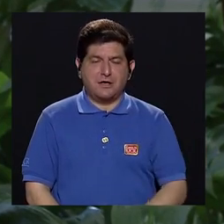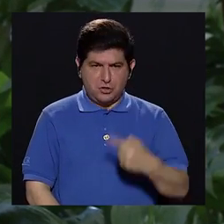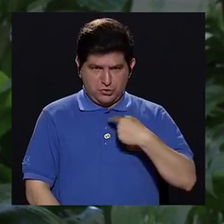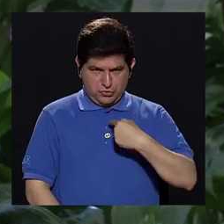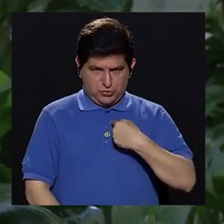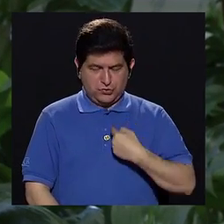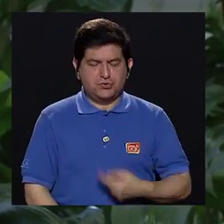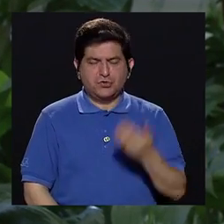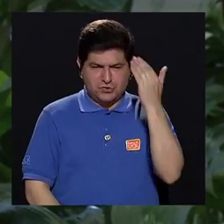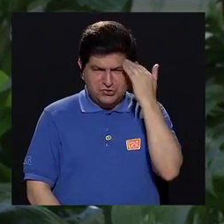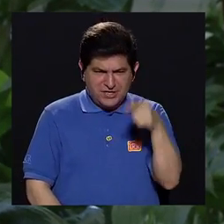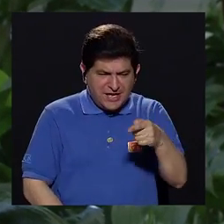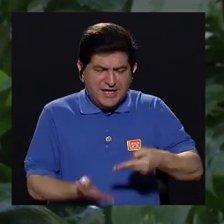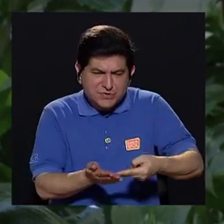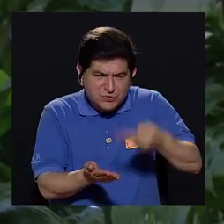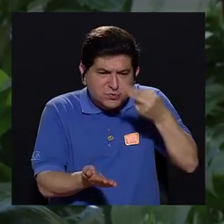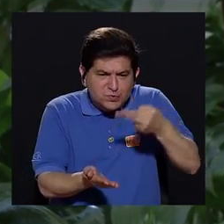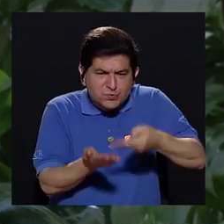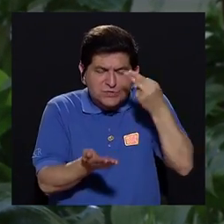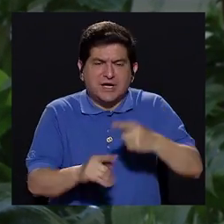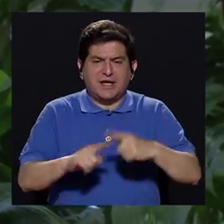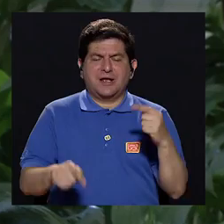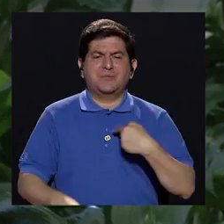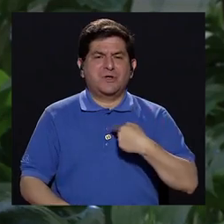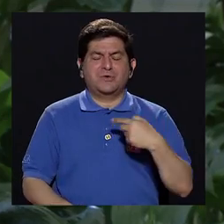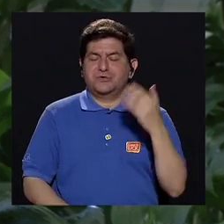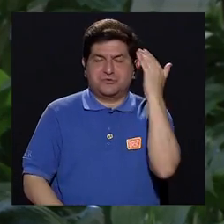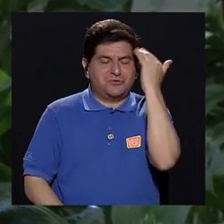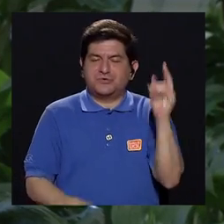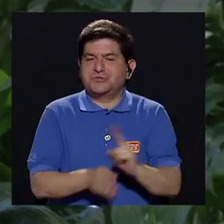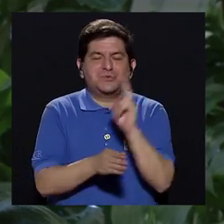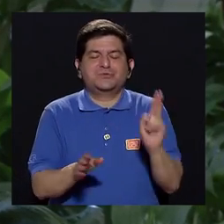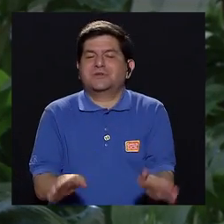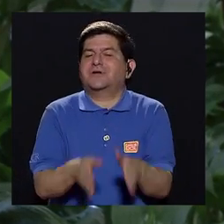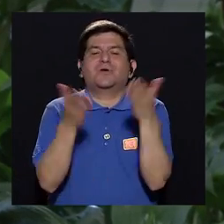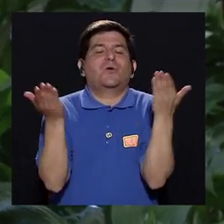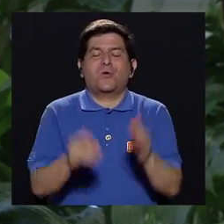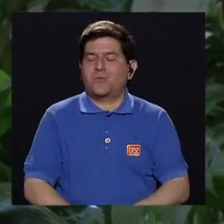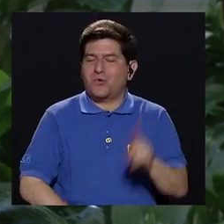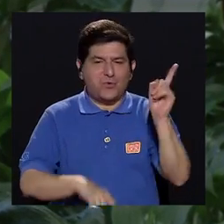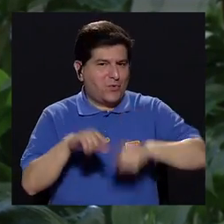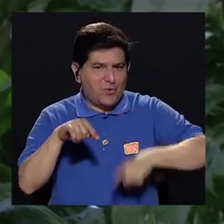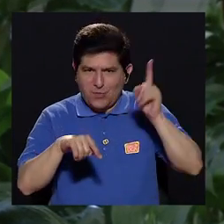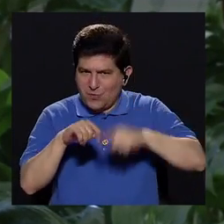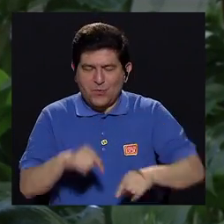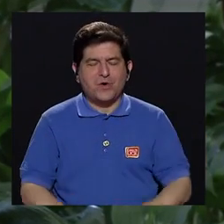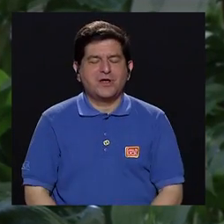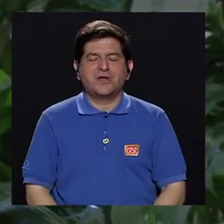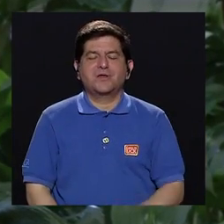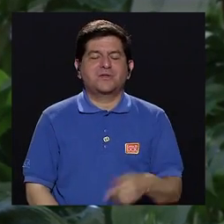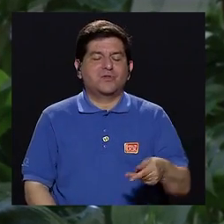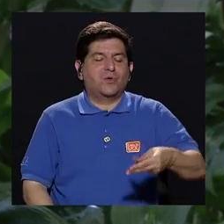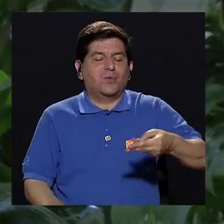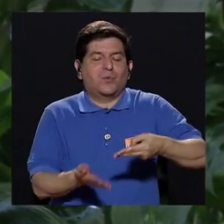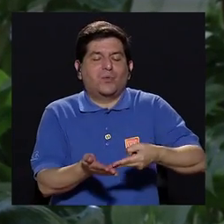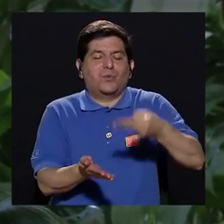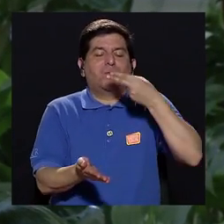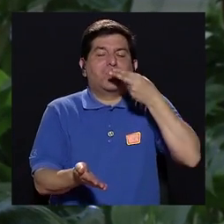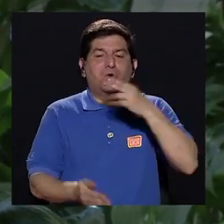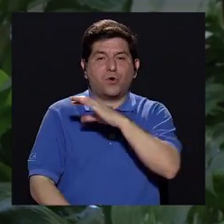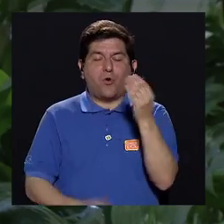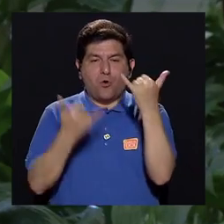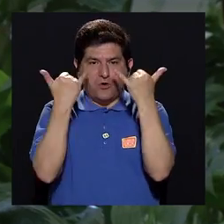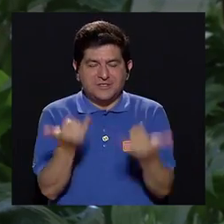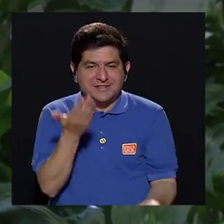salí del proceso, sé que esto es una cuchara, pero no sé cómo se utiliza. No puedo hacer esto y llevármelo a la boca. O